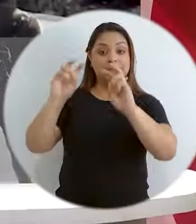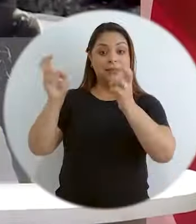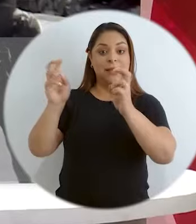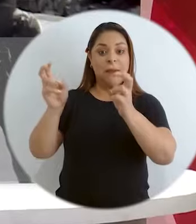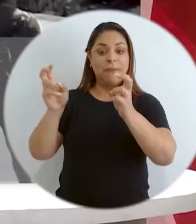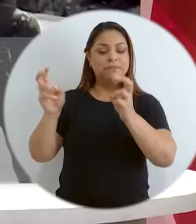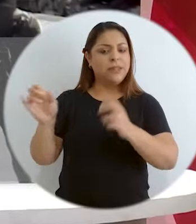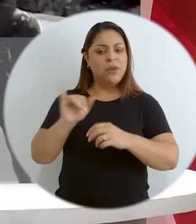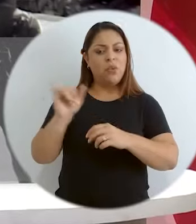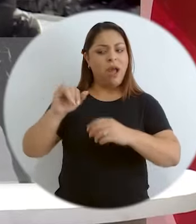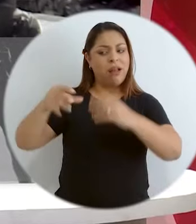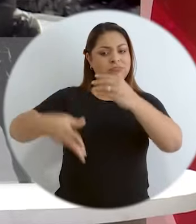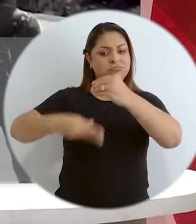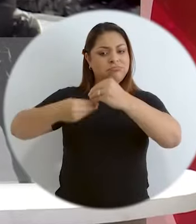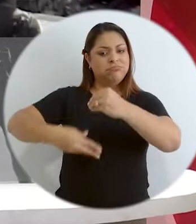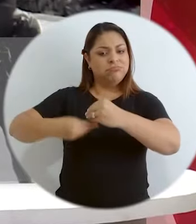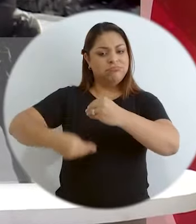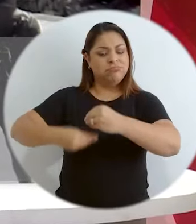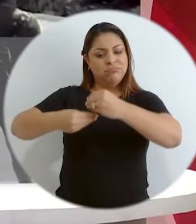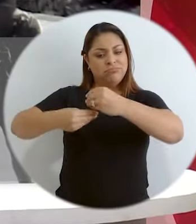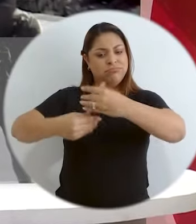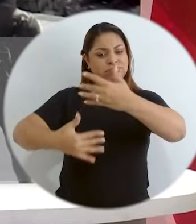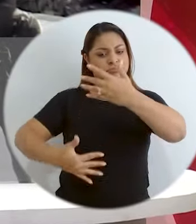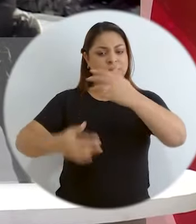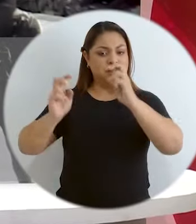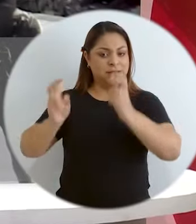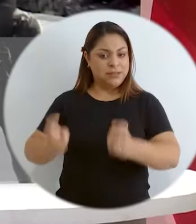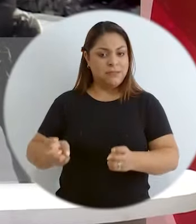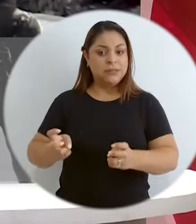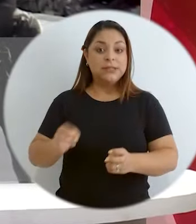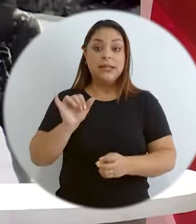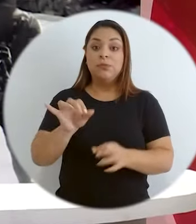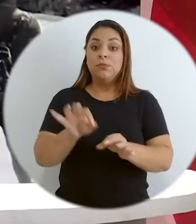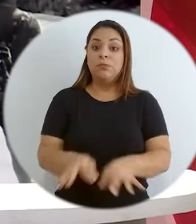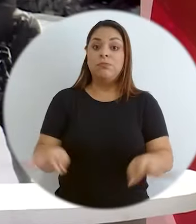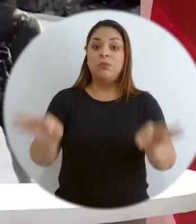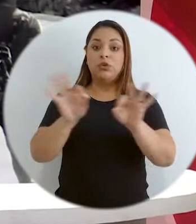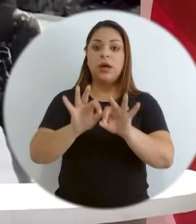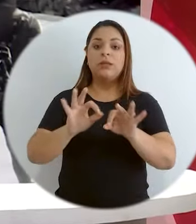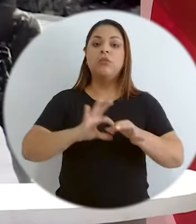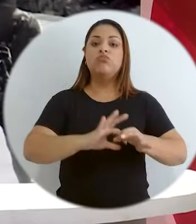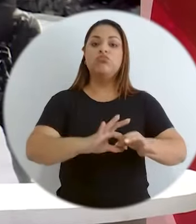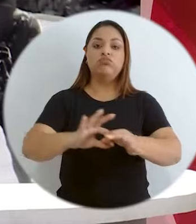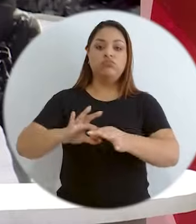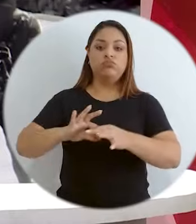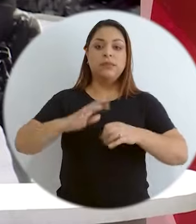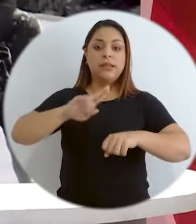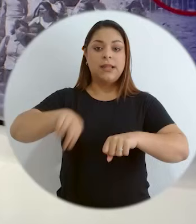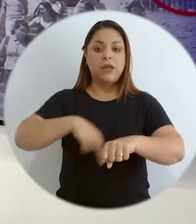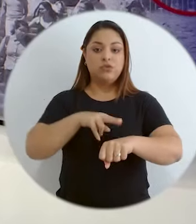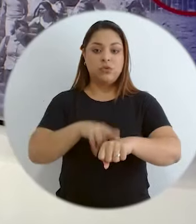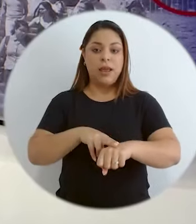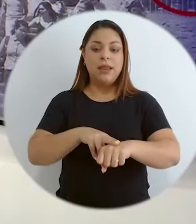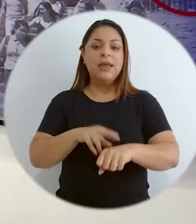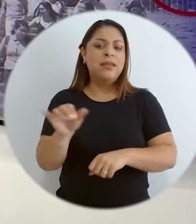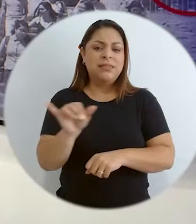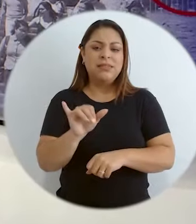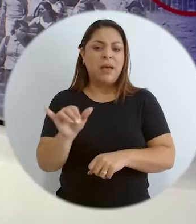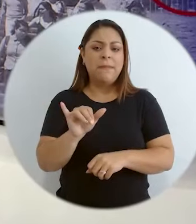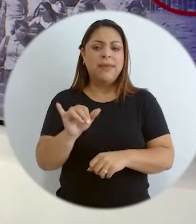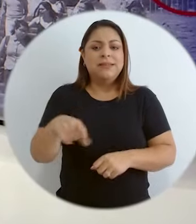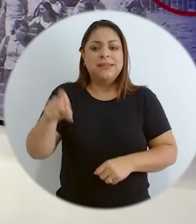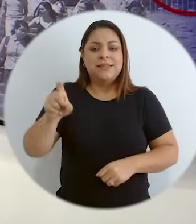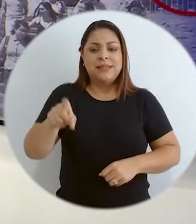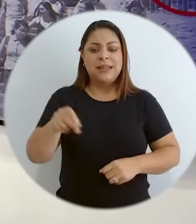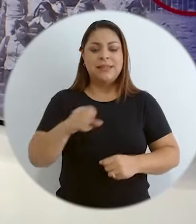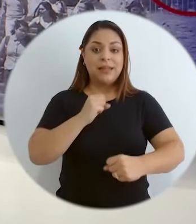Este tema, como muchos otros que van a ver en la conferencia, es de gran relevancia porque no solo involucra toda una coordinación nacional, sino